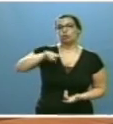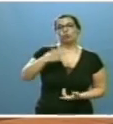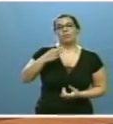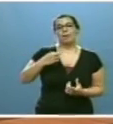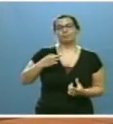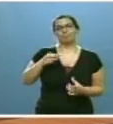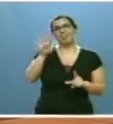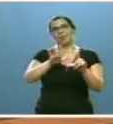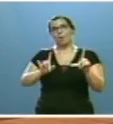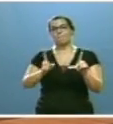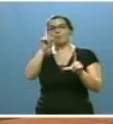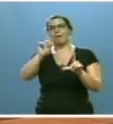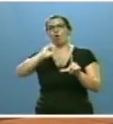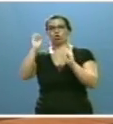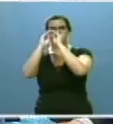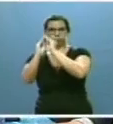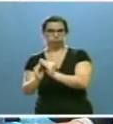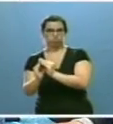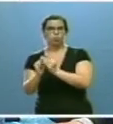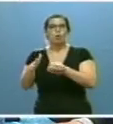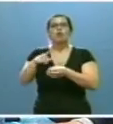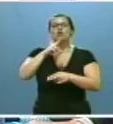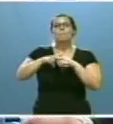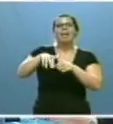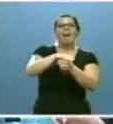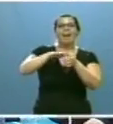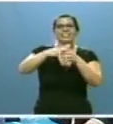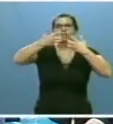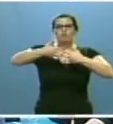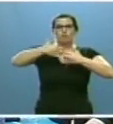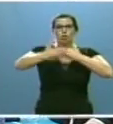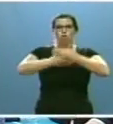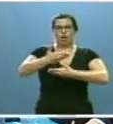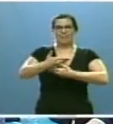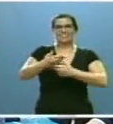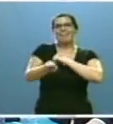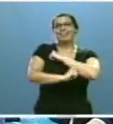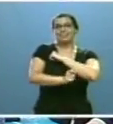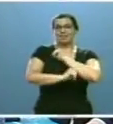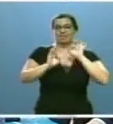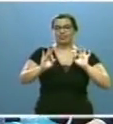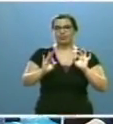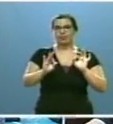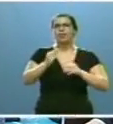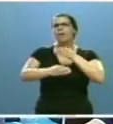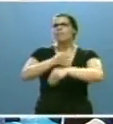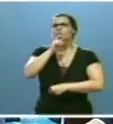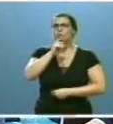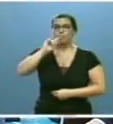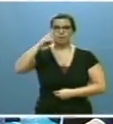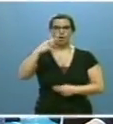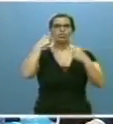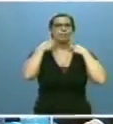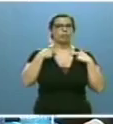mapa, el de las llamadas áreas funcionales estratégicas, lo que haremos escuchando a las diputaciones